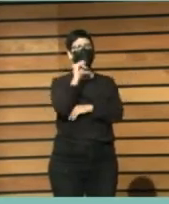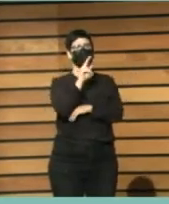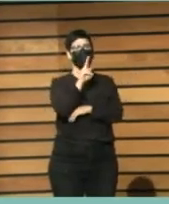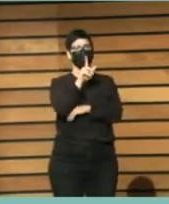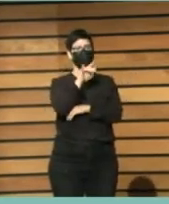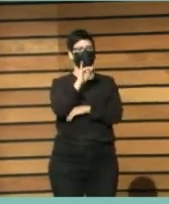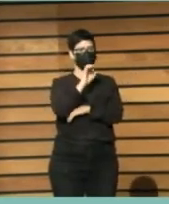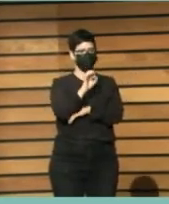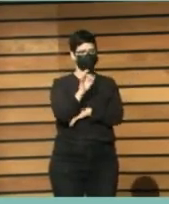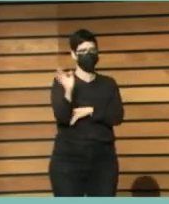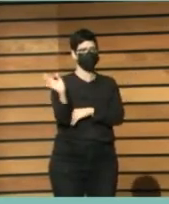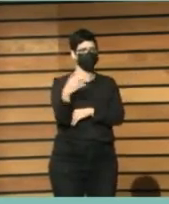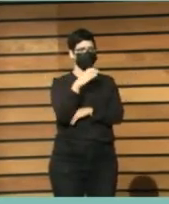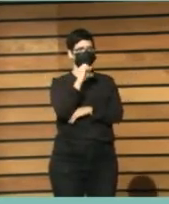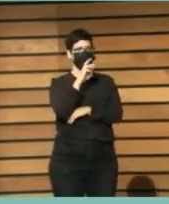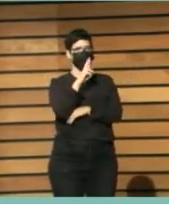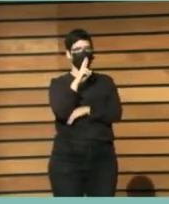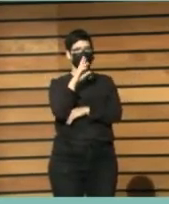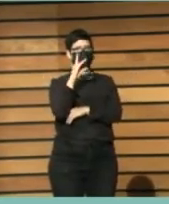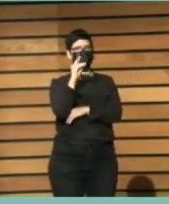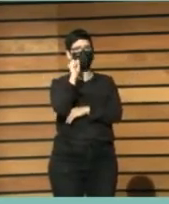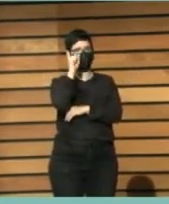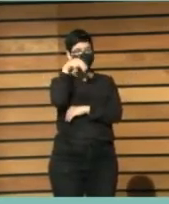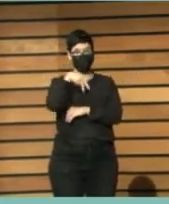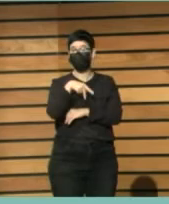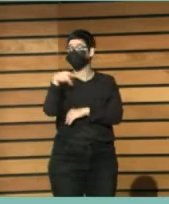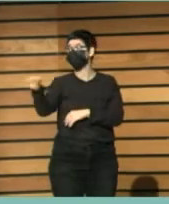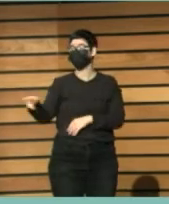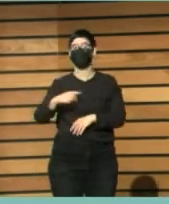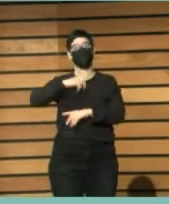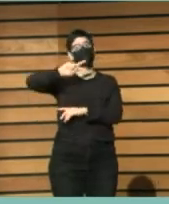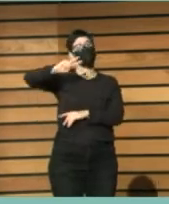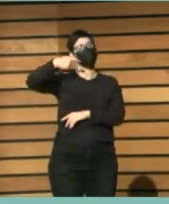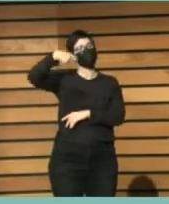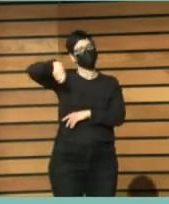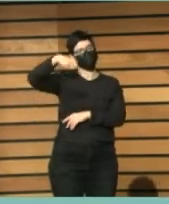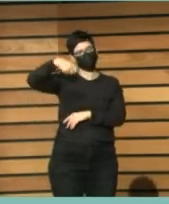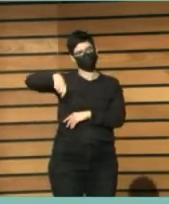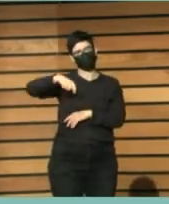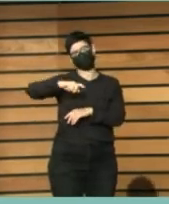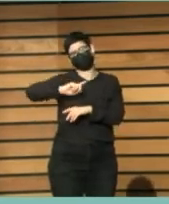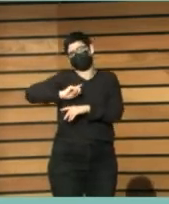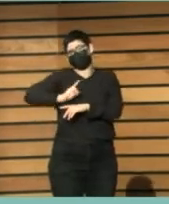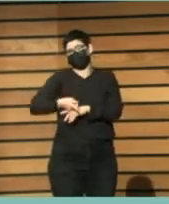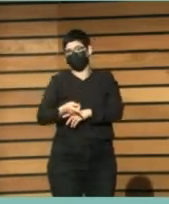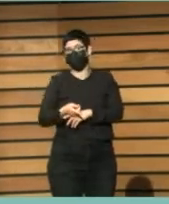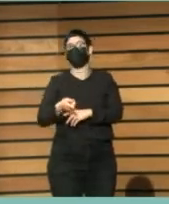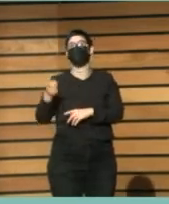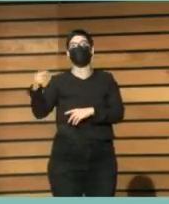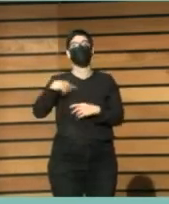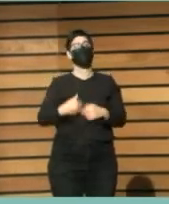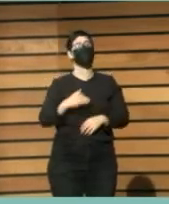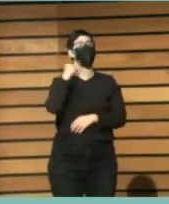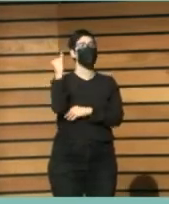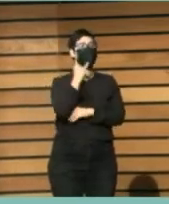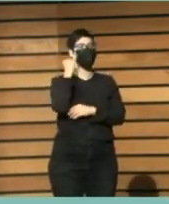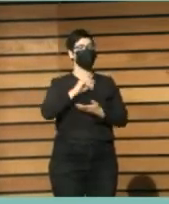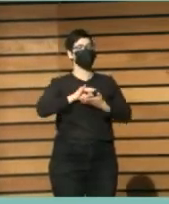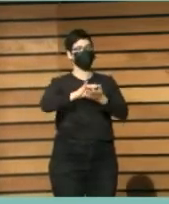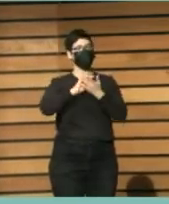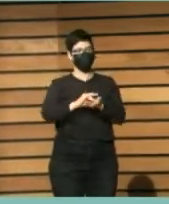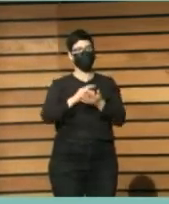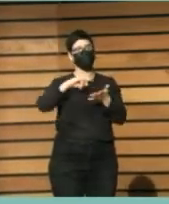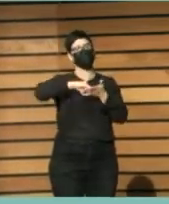con quien tenemos la suerte de contar en la Subdirección General de Coordinación Bibliotecaria como jefe de servicio de proyectos digitales.